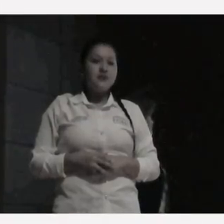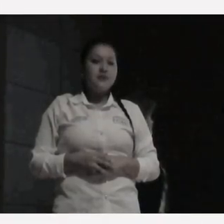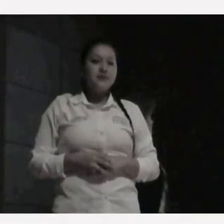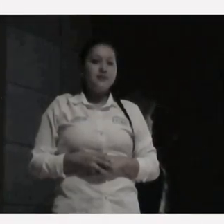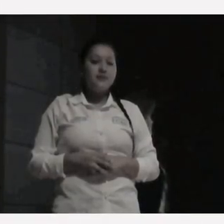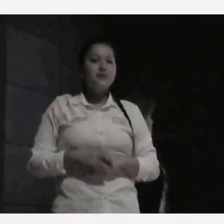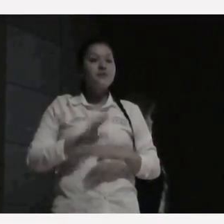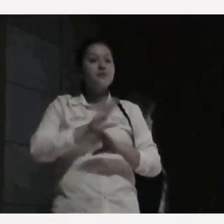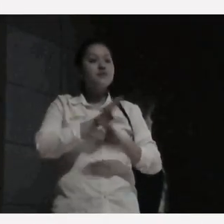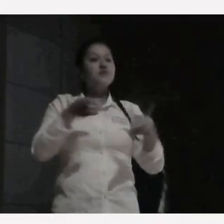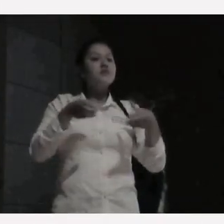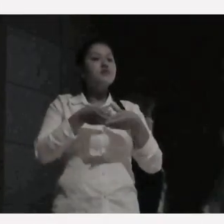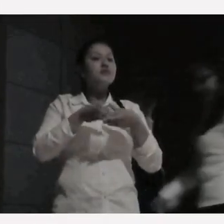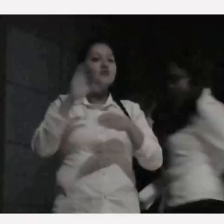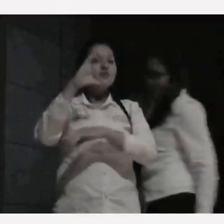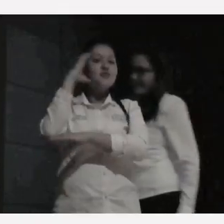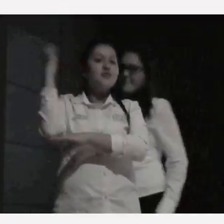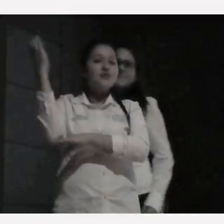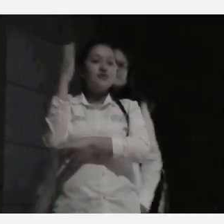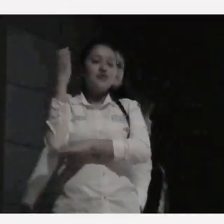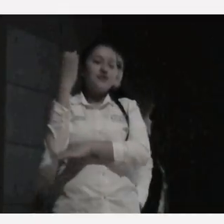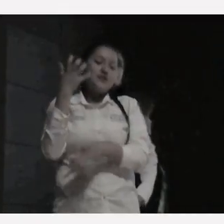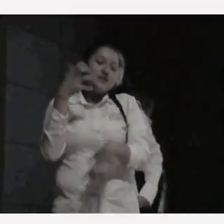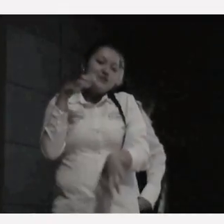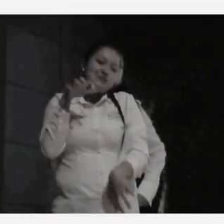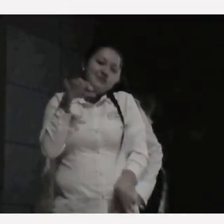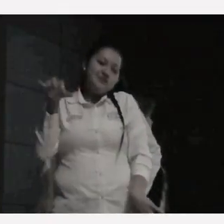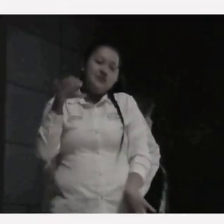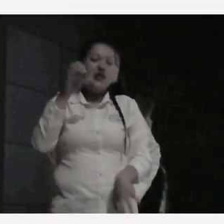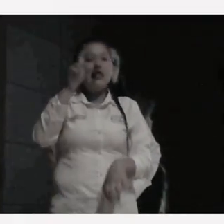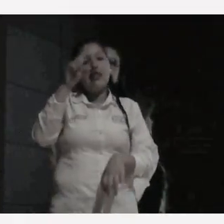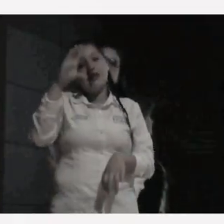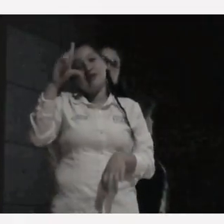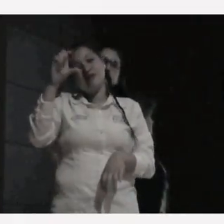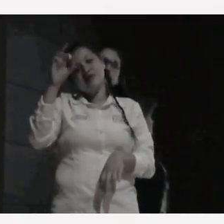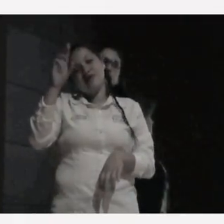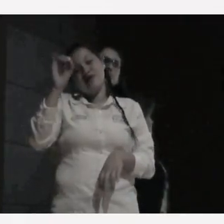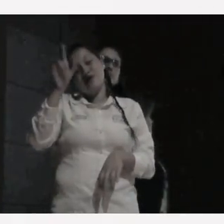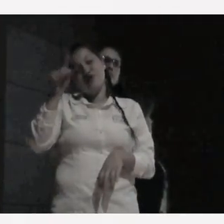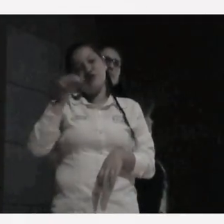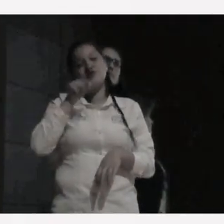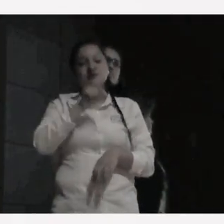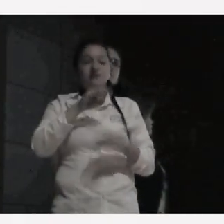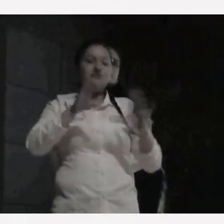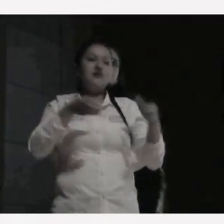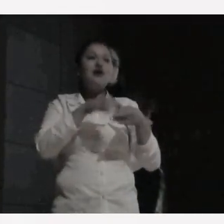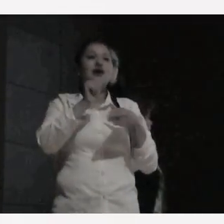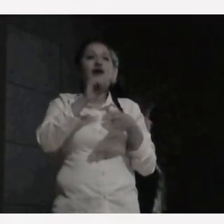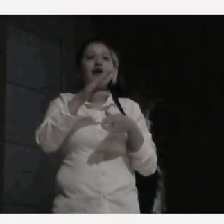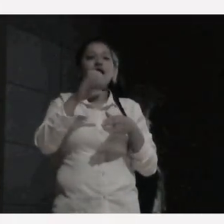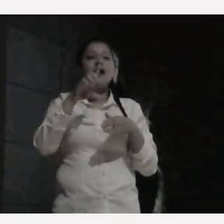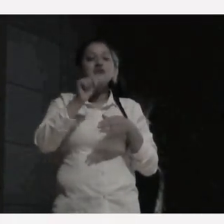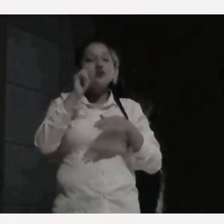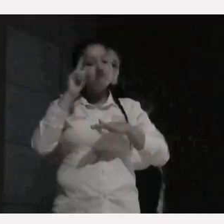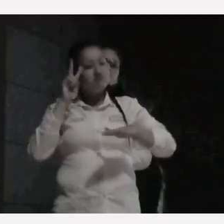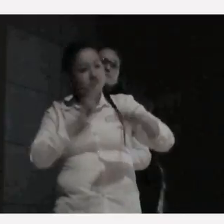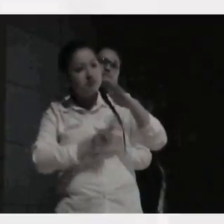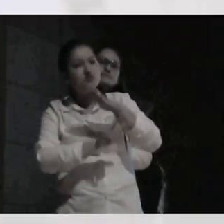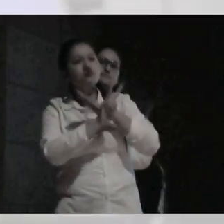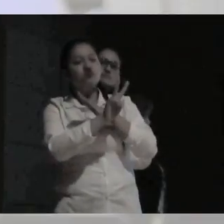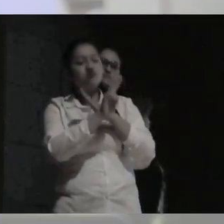Asociación Colombiana de Esclerosis Lateral Amiotrófica Asela Una visión de esperanza